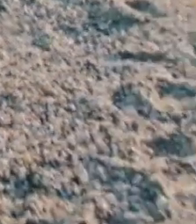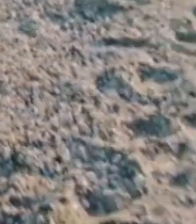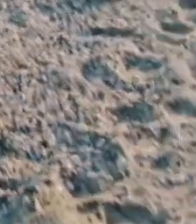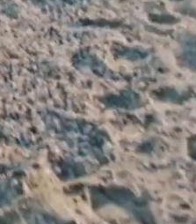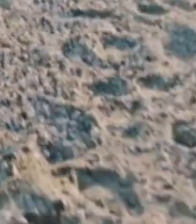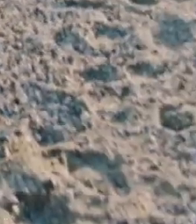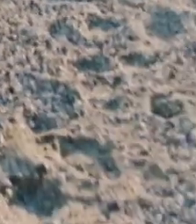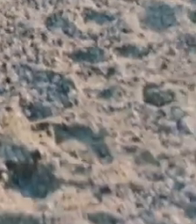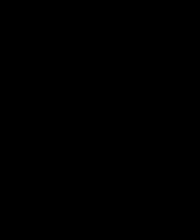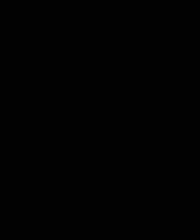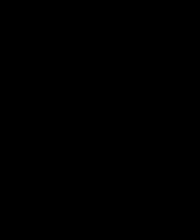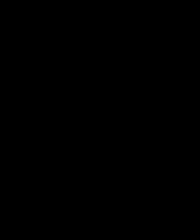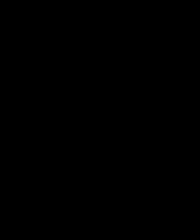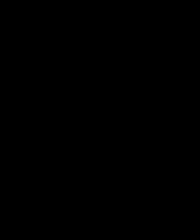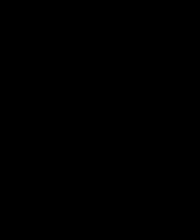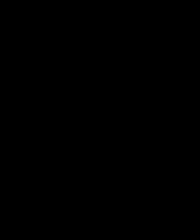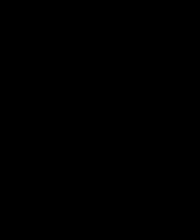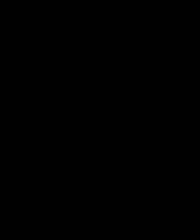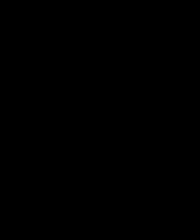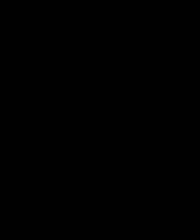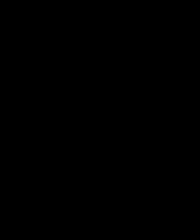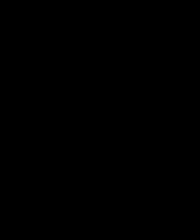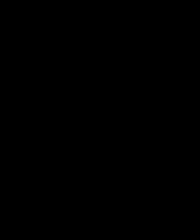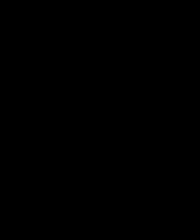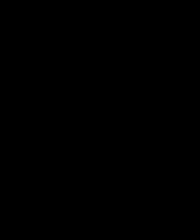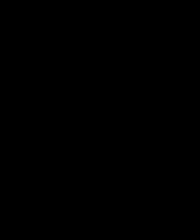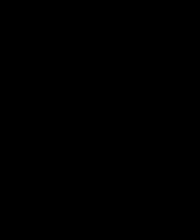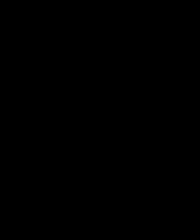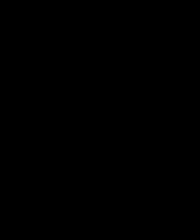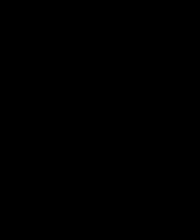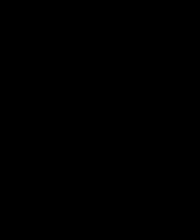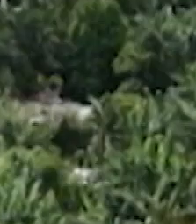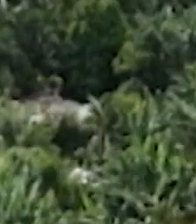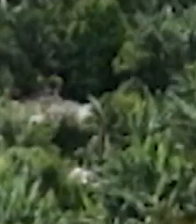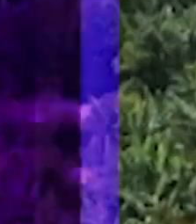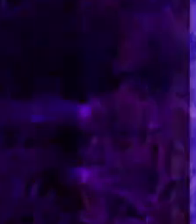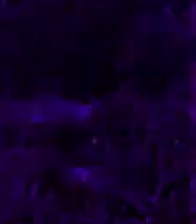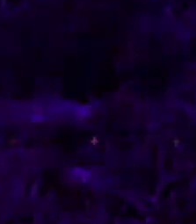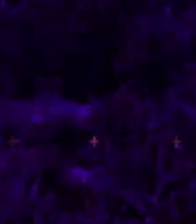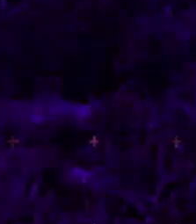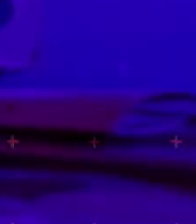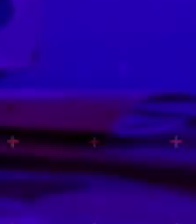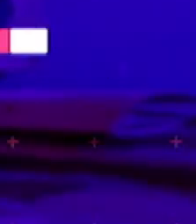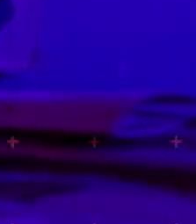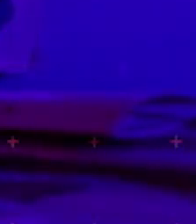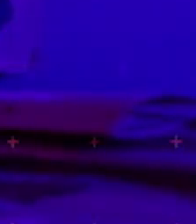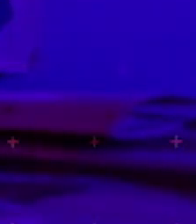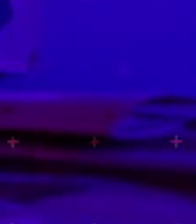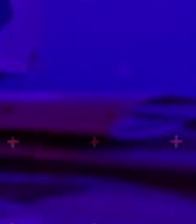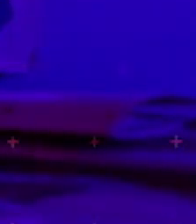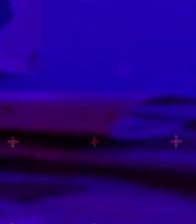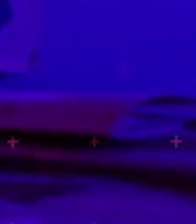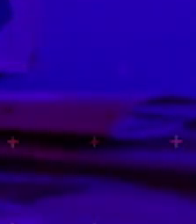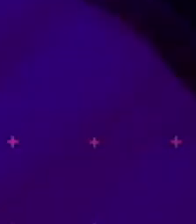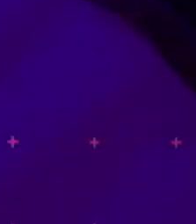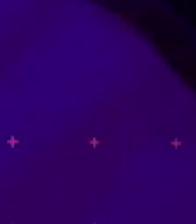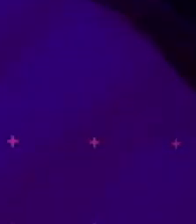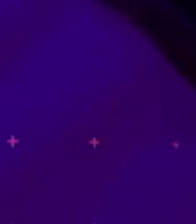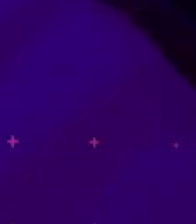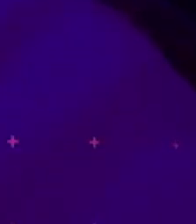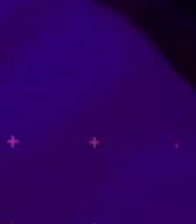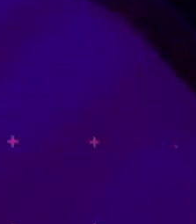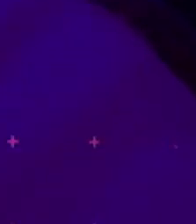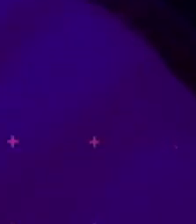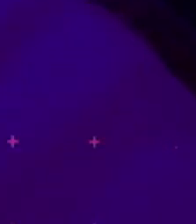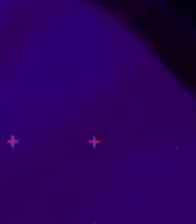mañana. En 13, Costa Rica Televisión. En conmemoración del Día de la Persona Migrante, este